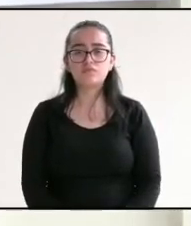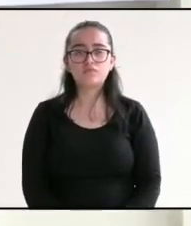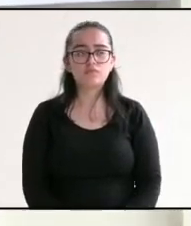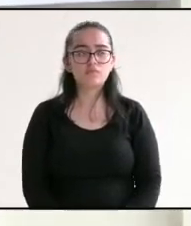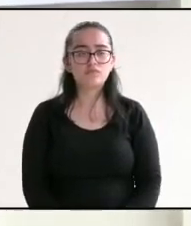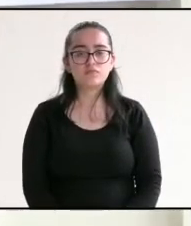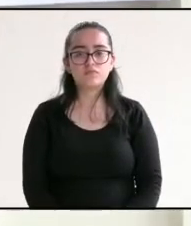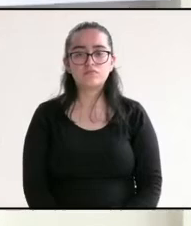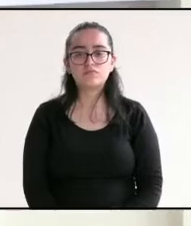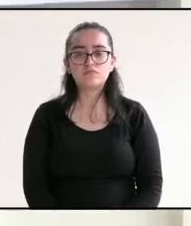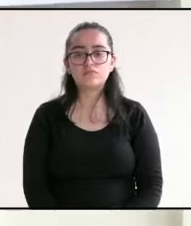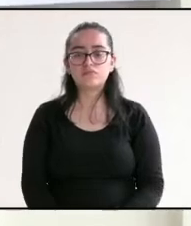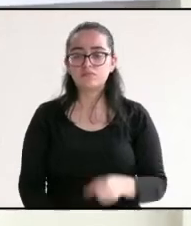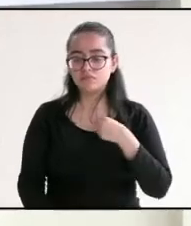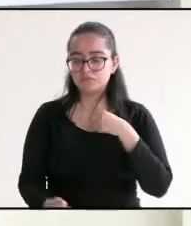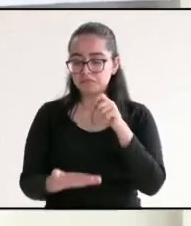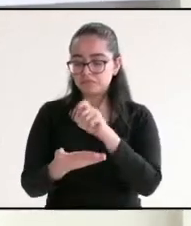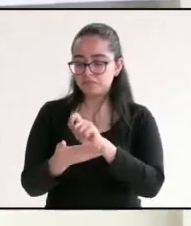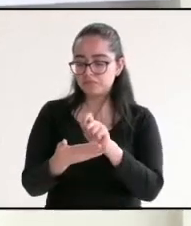Voy a anotarlos.